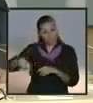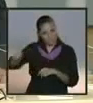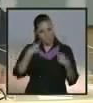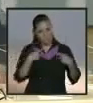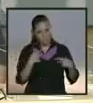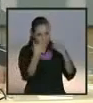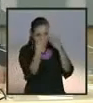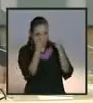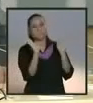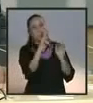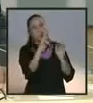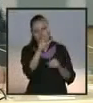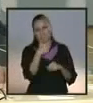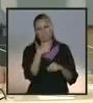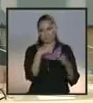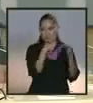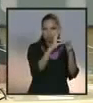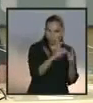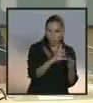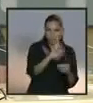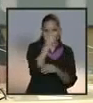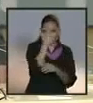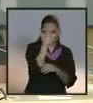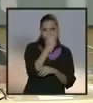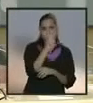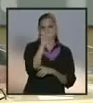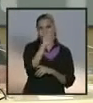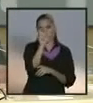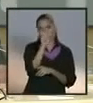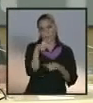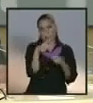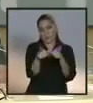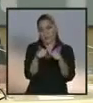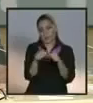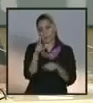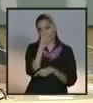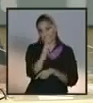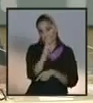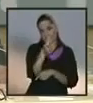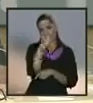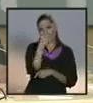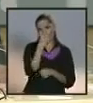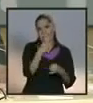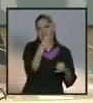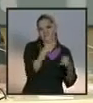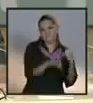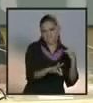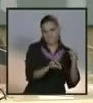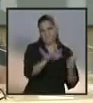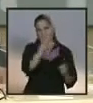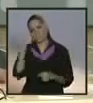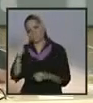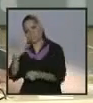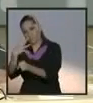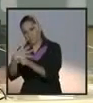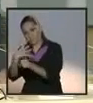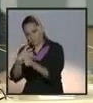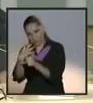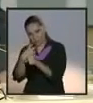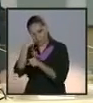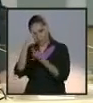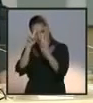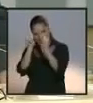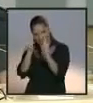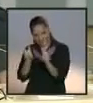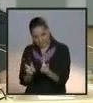en su casa. El candidato que eligió la letra D será quien finalice entonces en este primer segmento e inicie el cuarto bloque temático. Y les